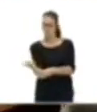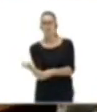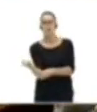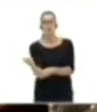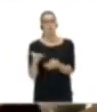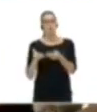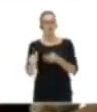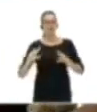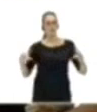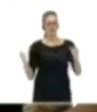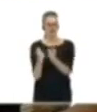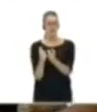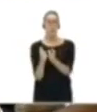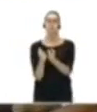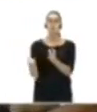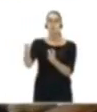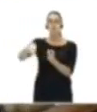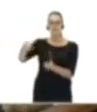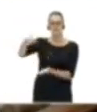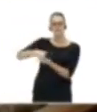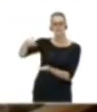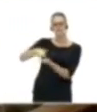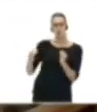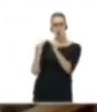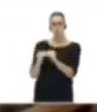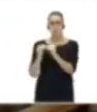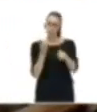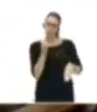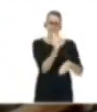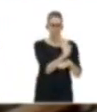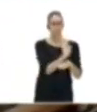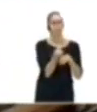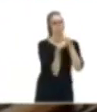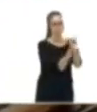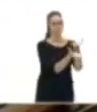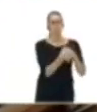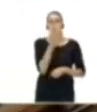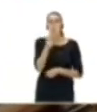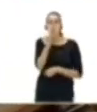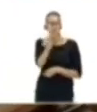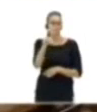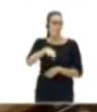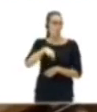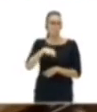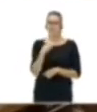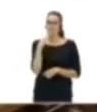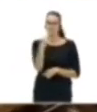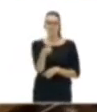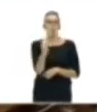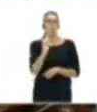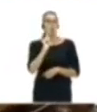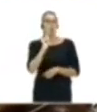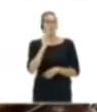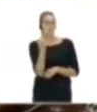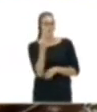y daremos voz a las demandas que tengamos en común. Por eso hoy les digo, no solo deben escuchar,